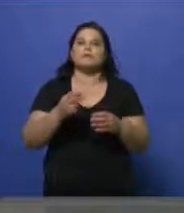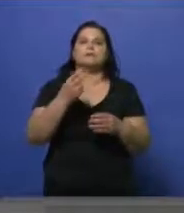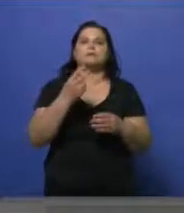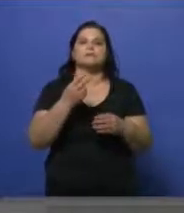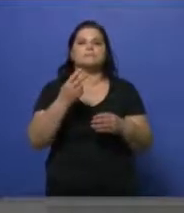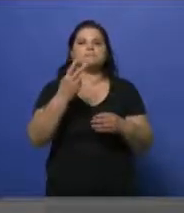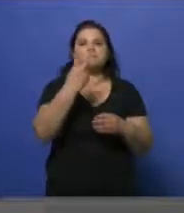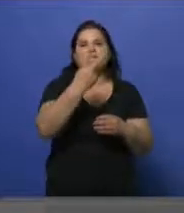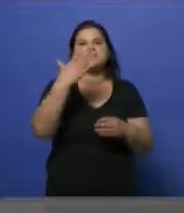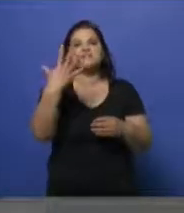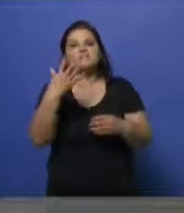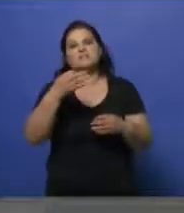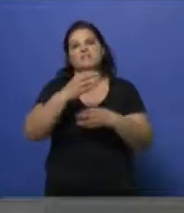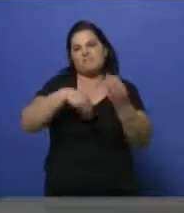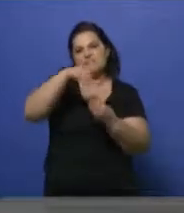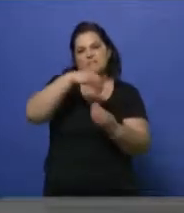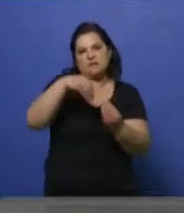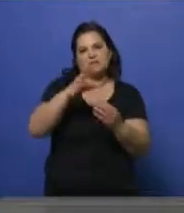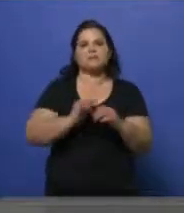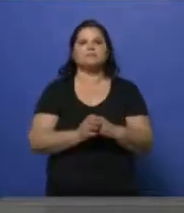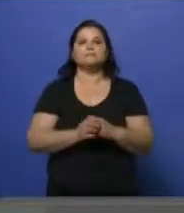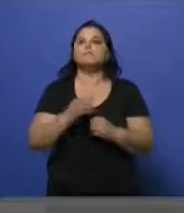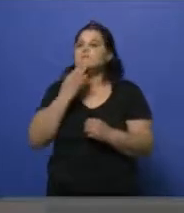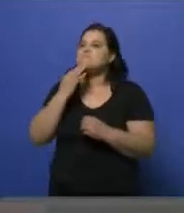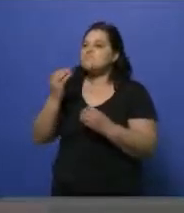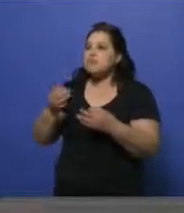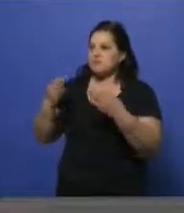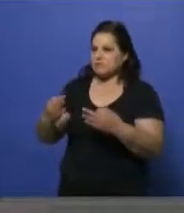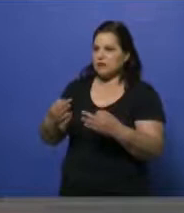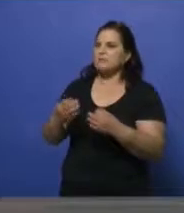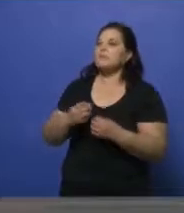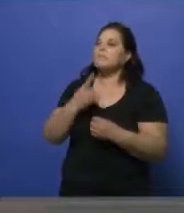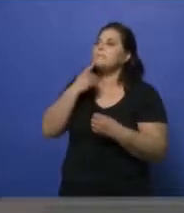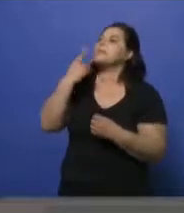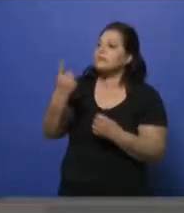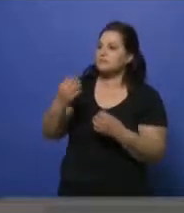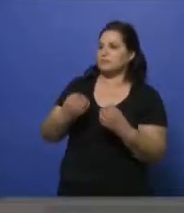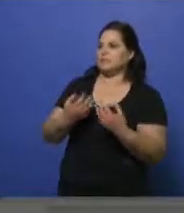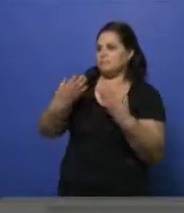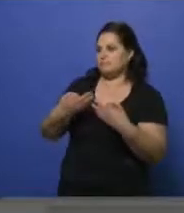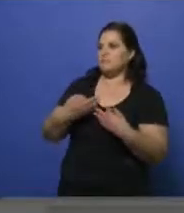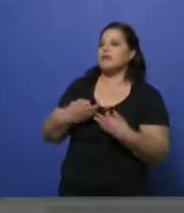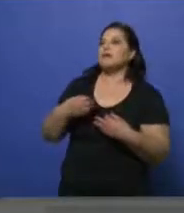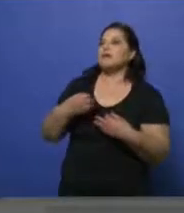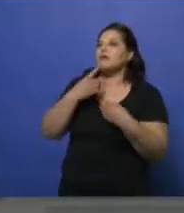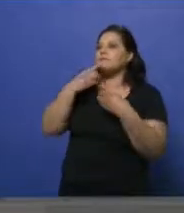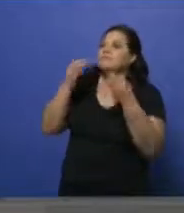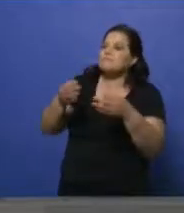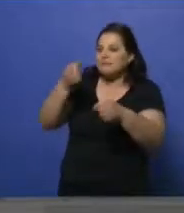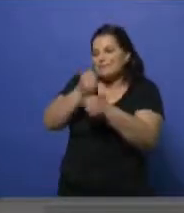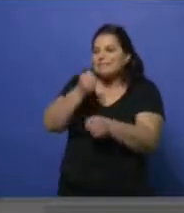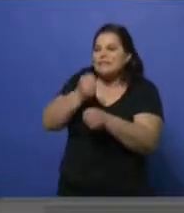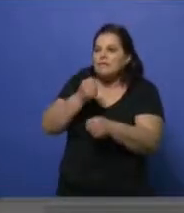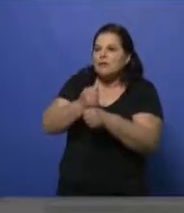retornado a hogares esta mañana nomás. Bien, Gustavo, te quiero hacer una pregunta en lo personal de trabajo, en realidad, no tan personal, pero